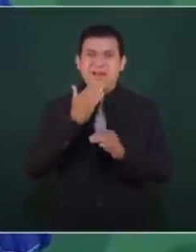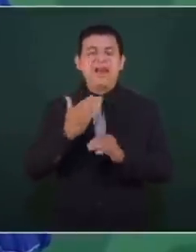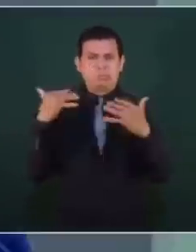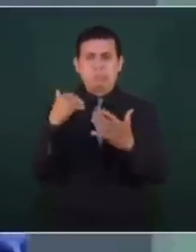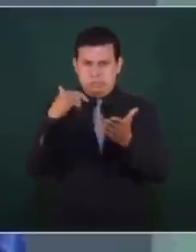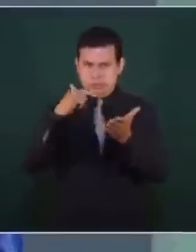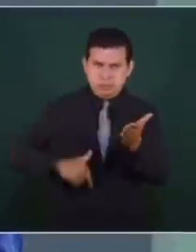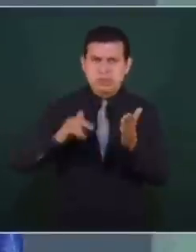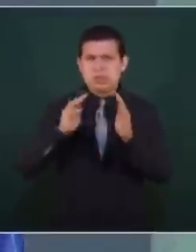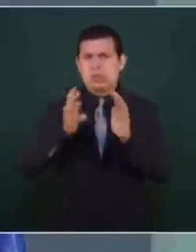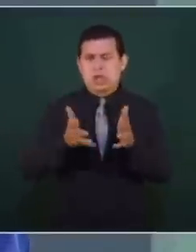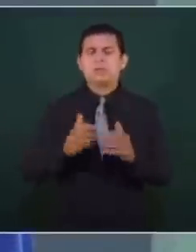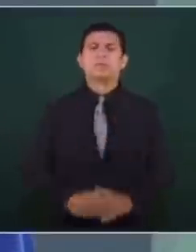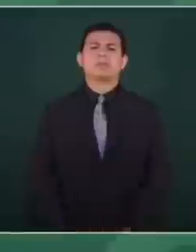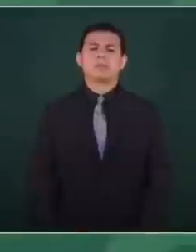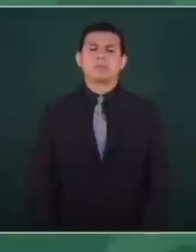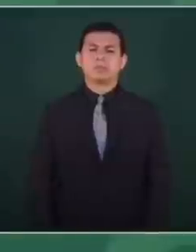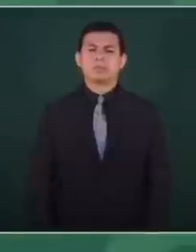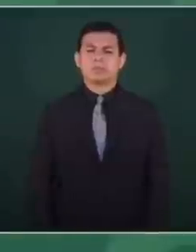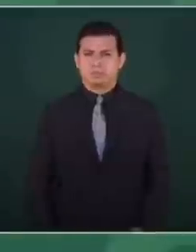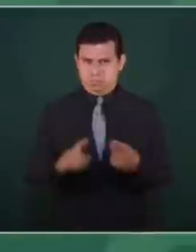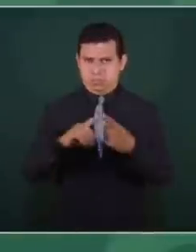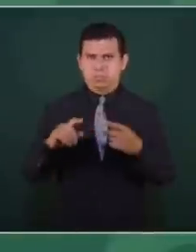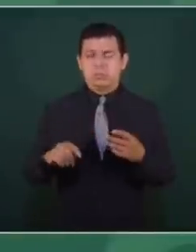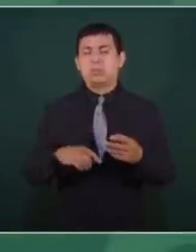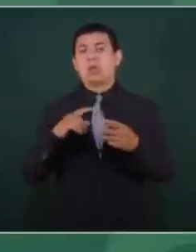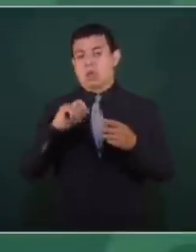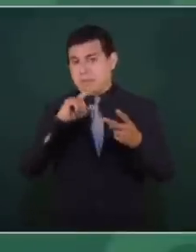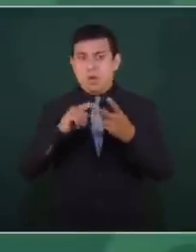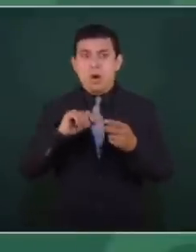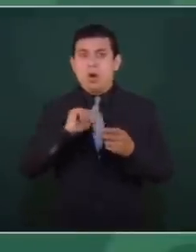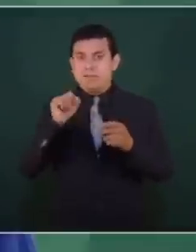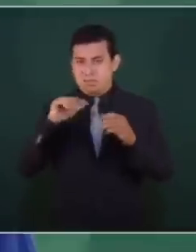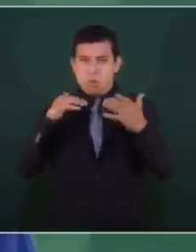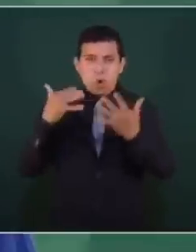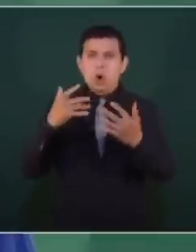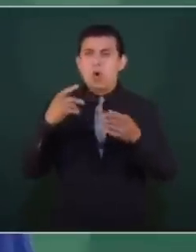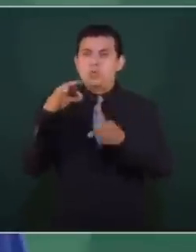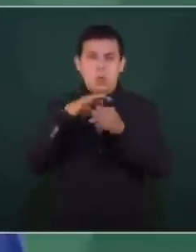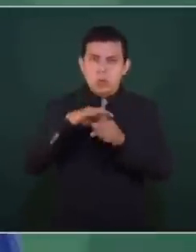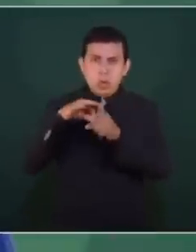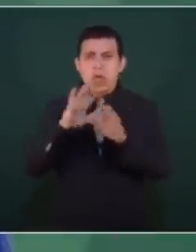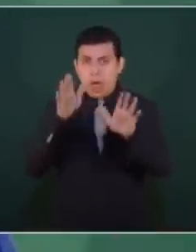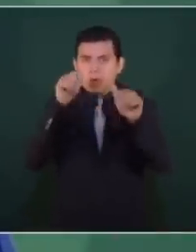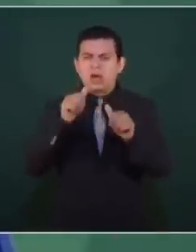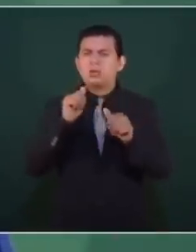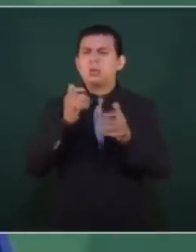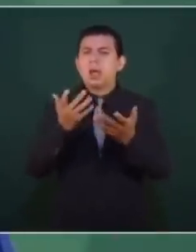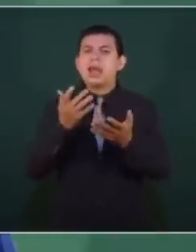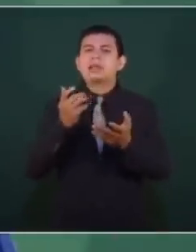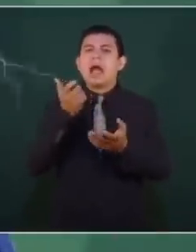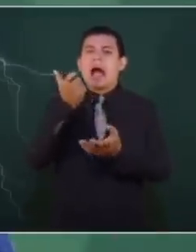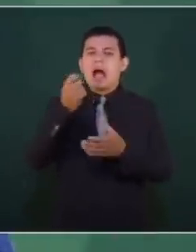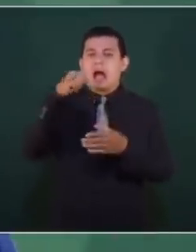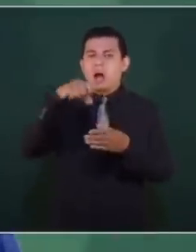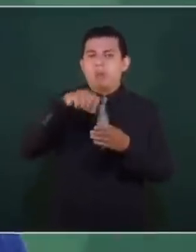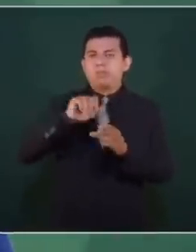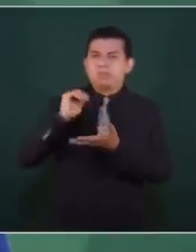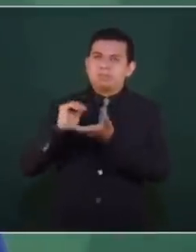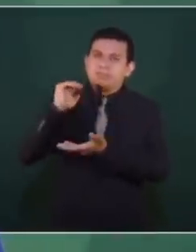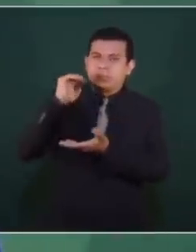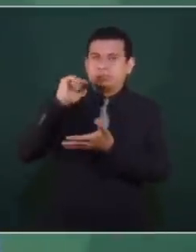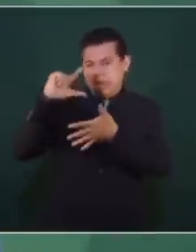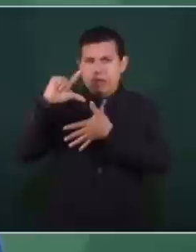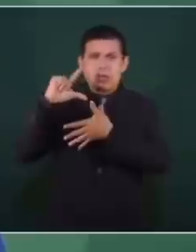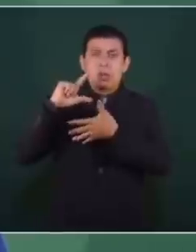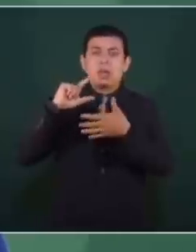pueblo. Y el otro gran acuerdo, por consenso, es el de crear un fondo para